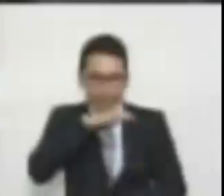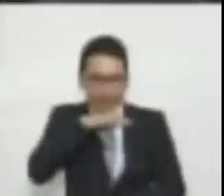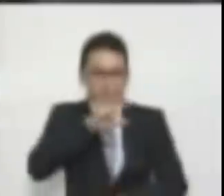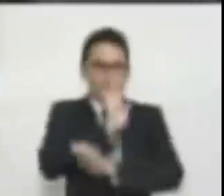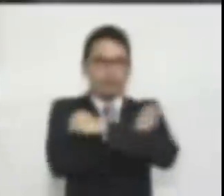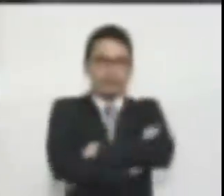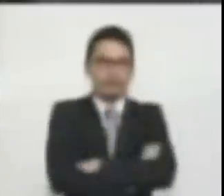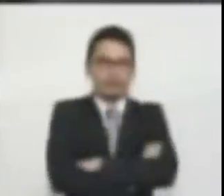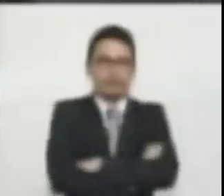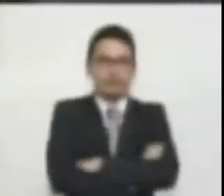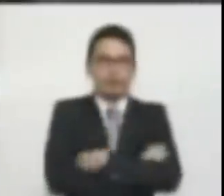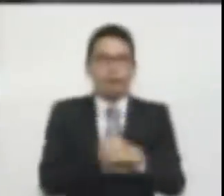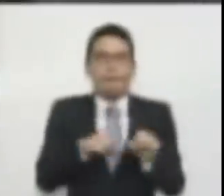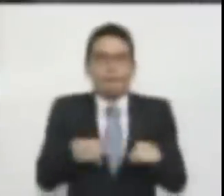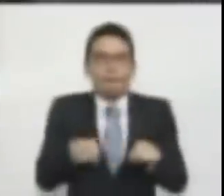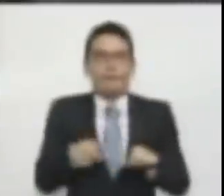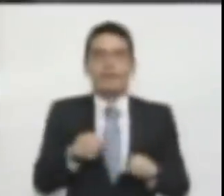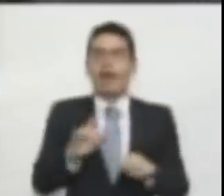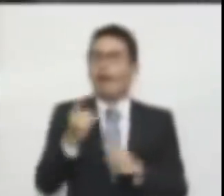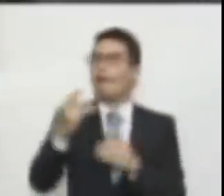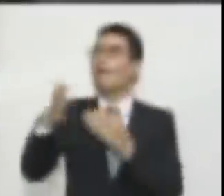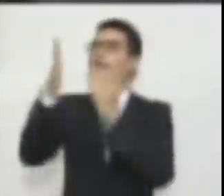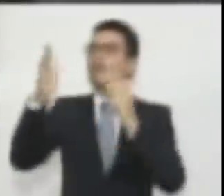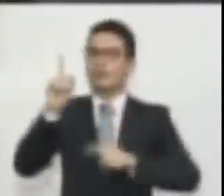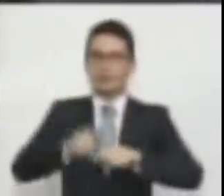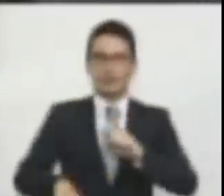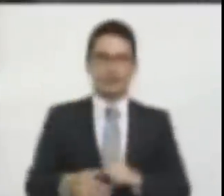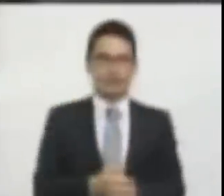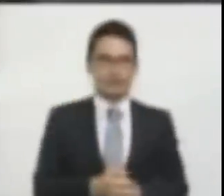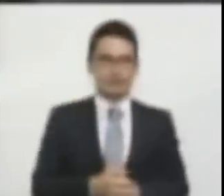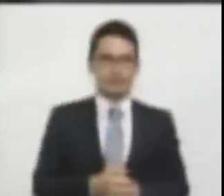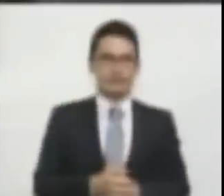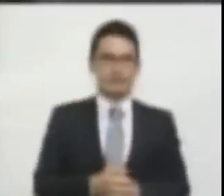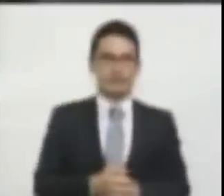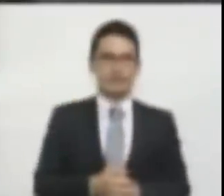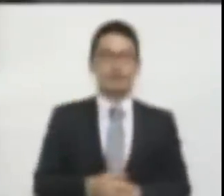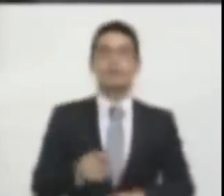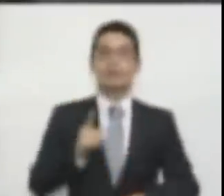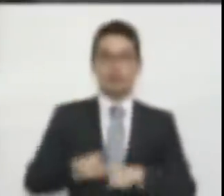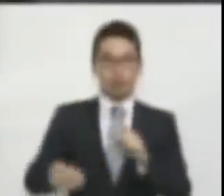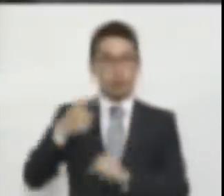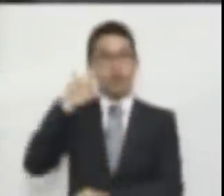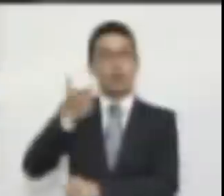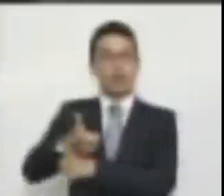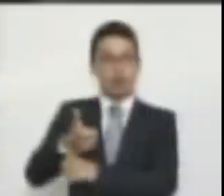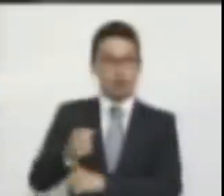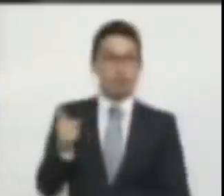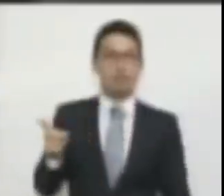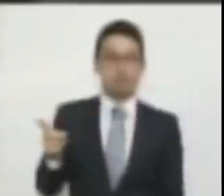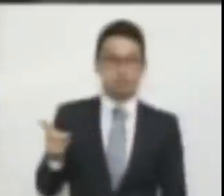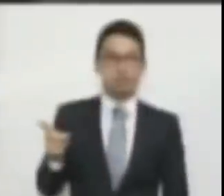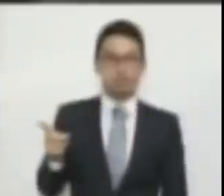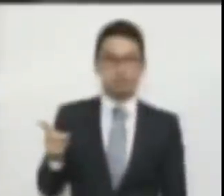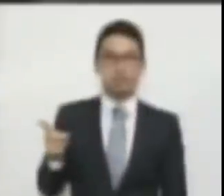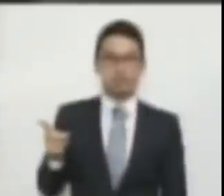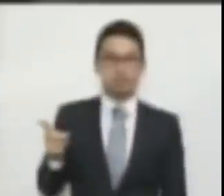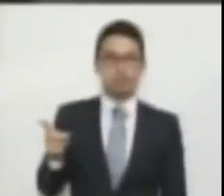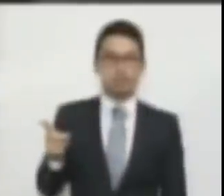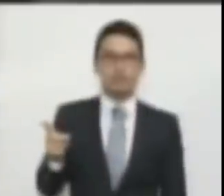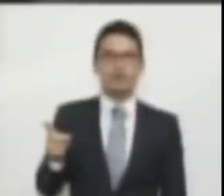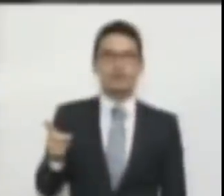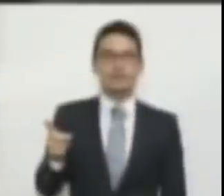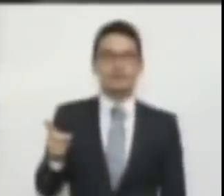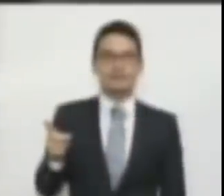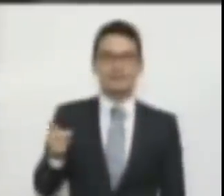Uno no tiene manera de protestar, pero el procurador sí tiene. ¿Por qué no